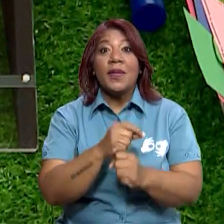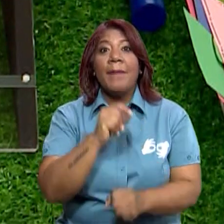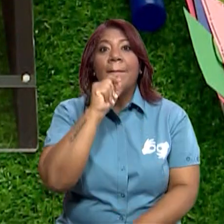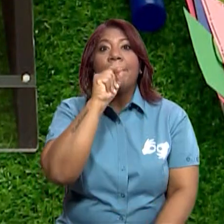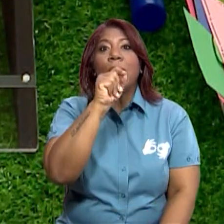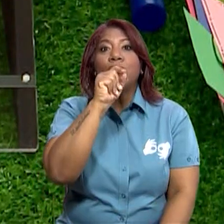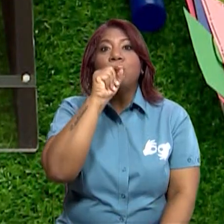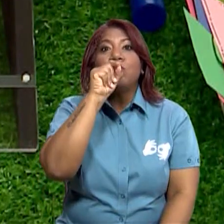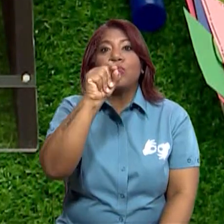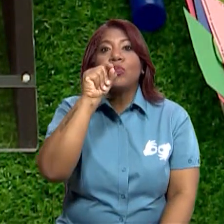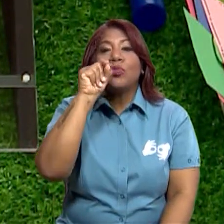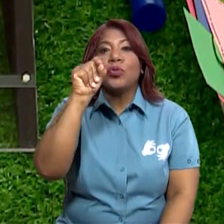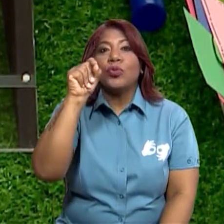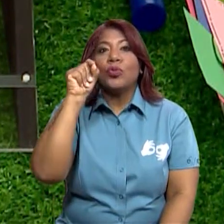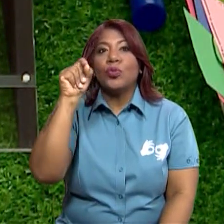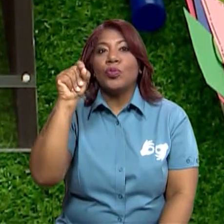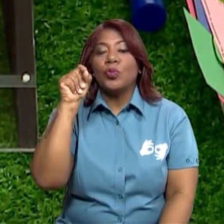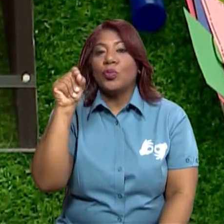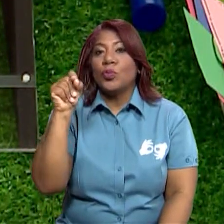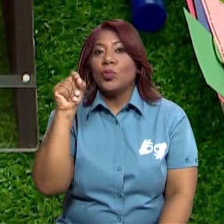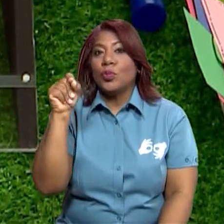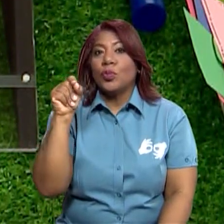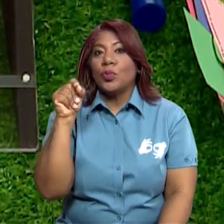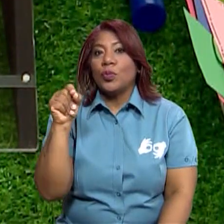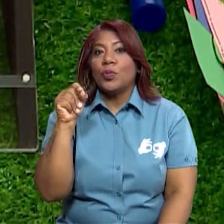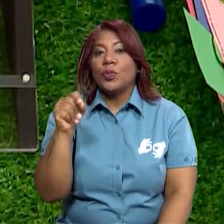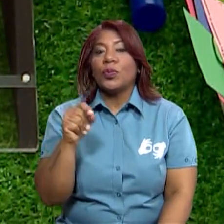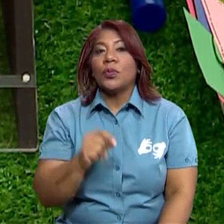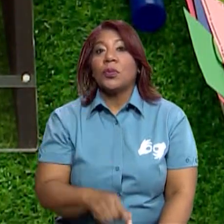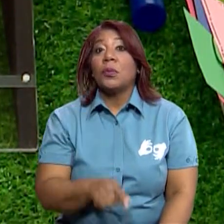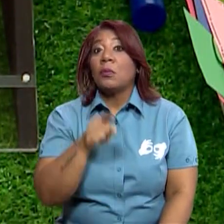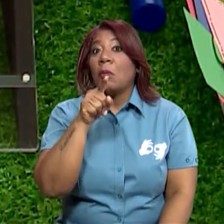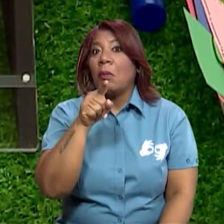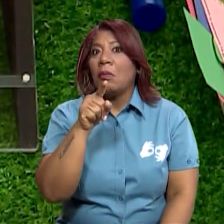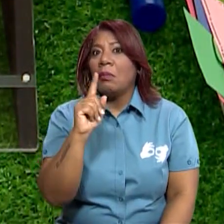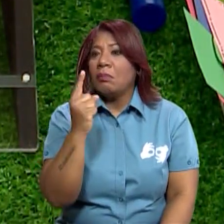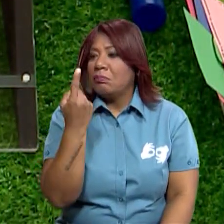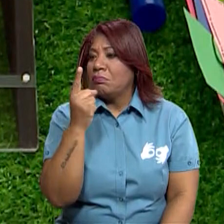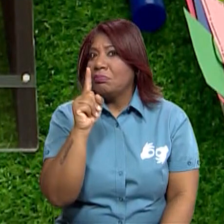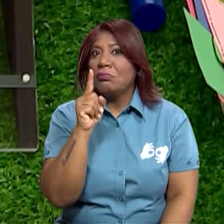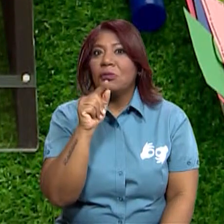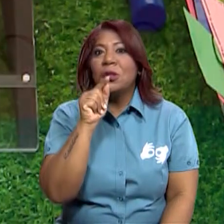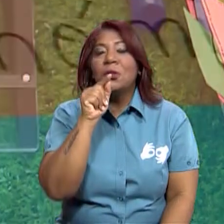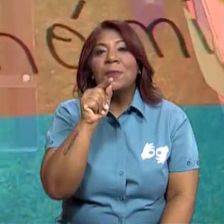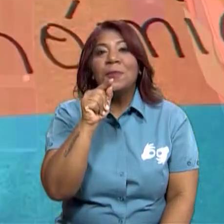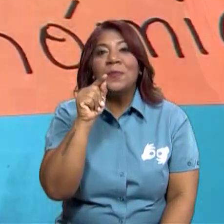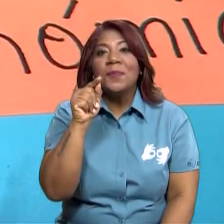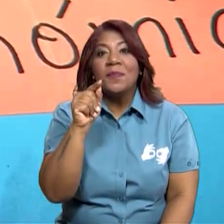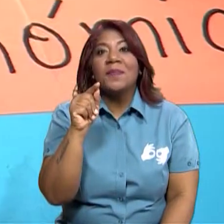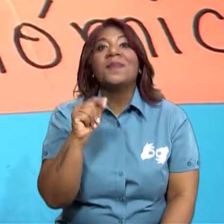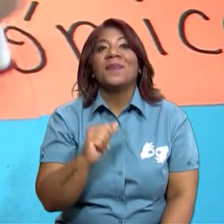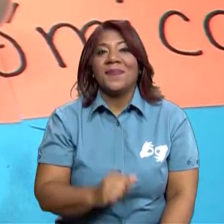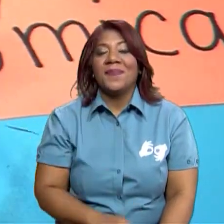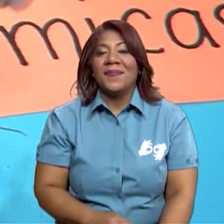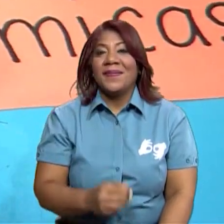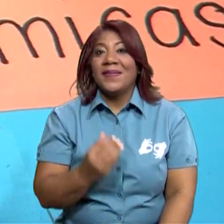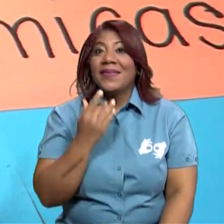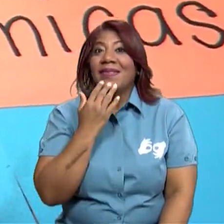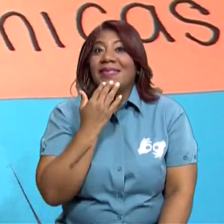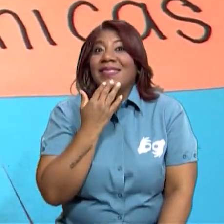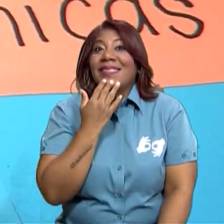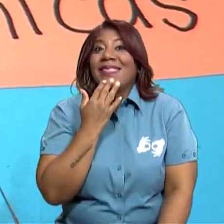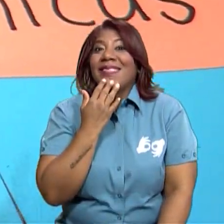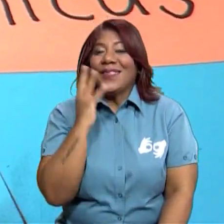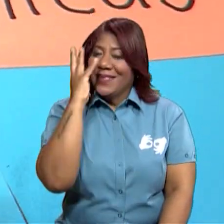utilizar, ¿verdad? Con tus deditos. Para darle más color a este lab